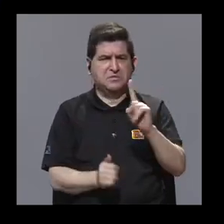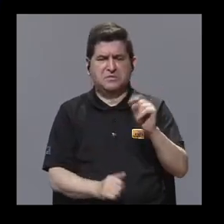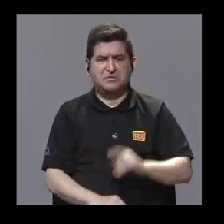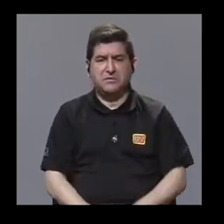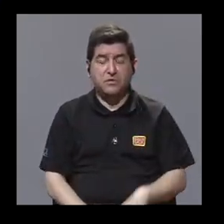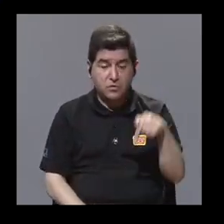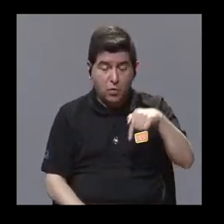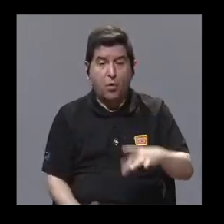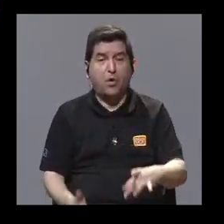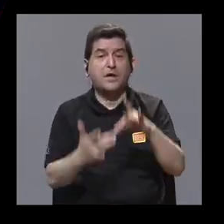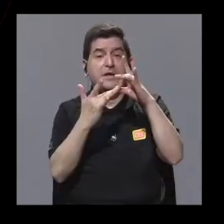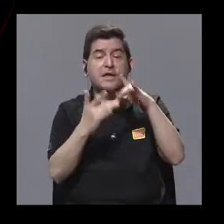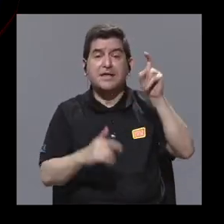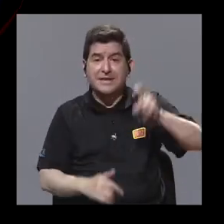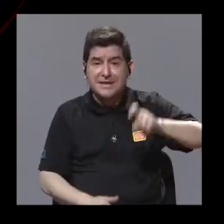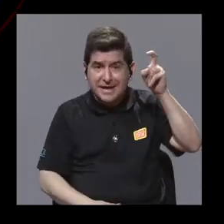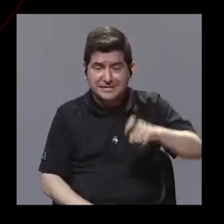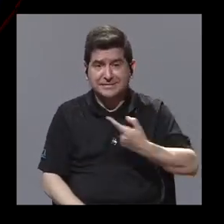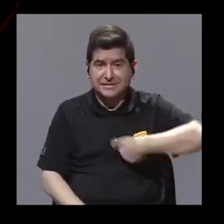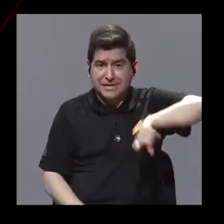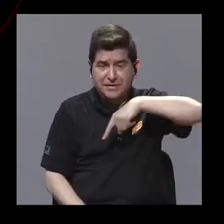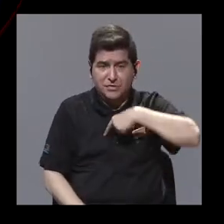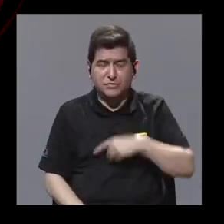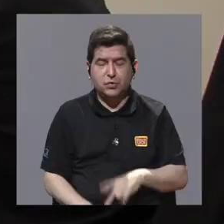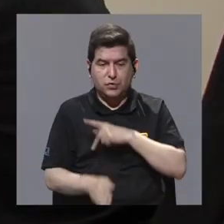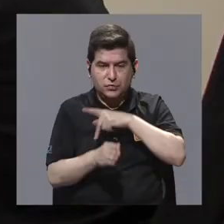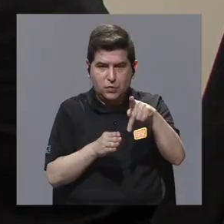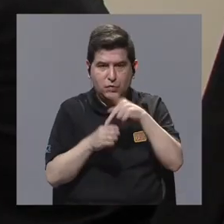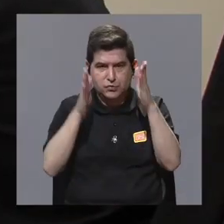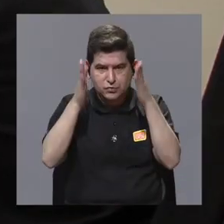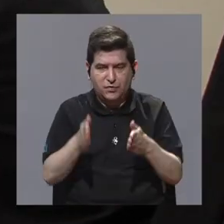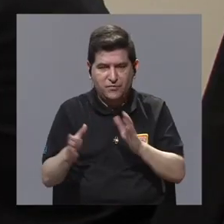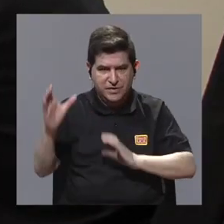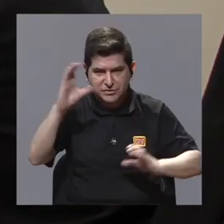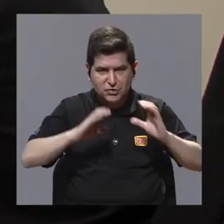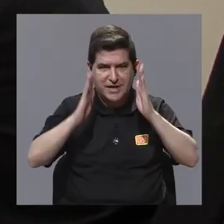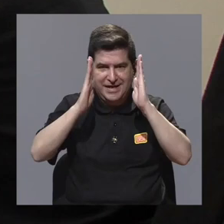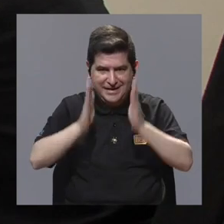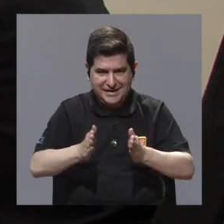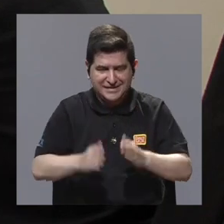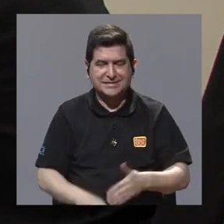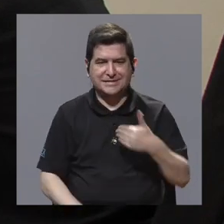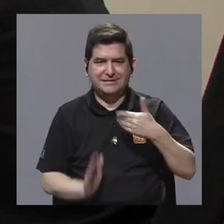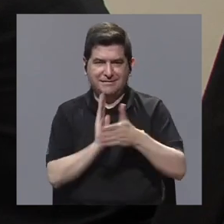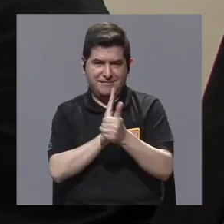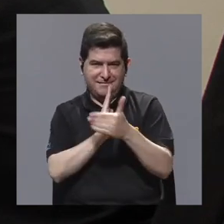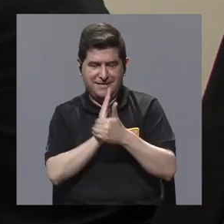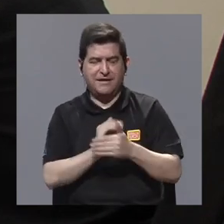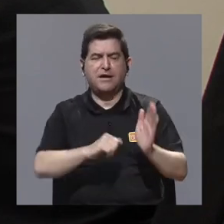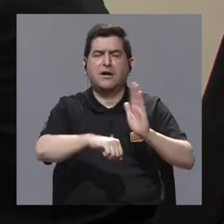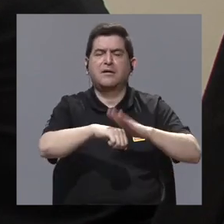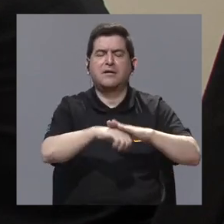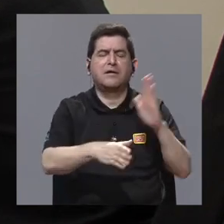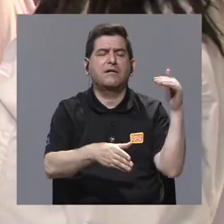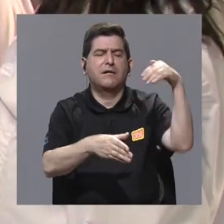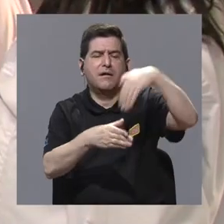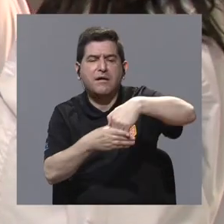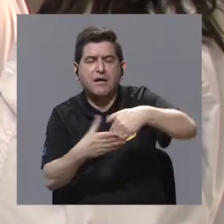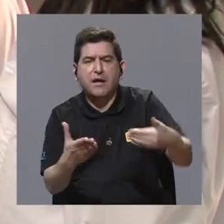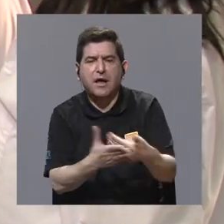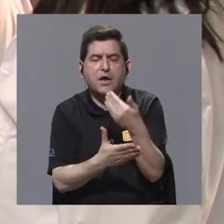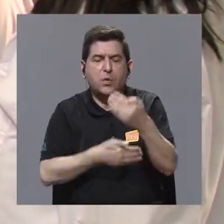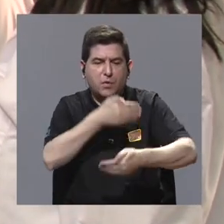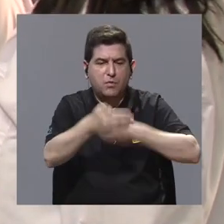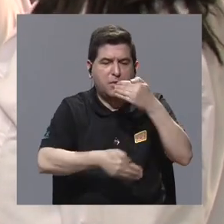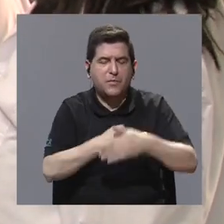hoy más que nunca necesitamos a profesionales en la ciencia con estas habilidades que les permitan insertarse en las nuevas